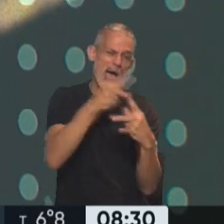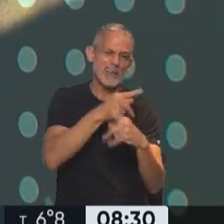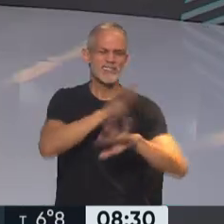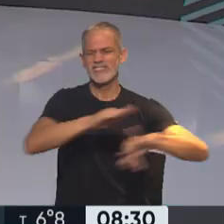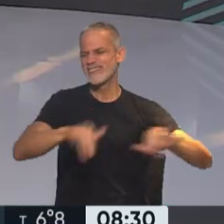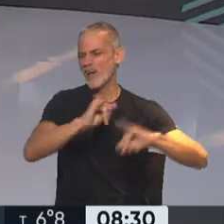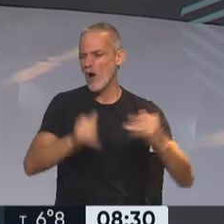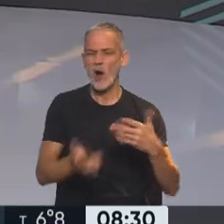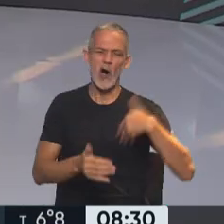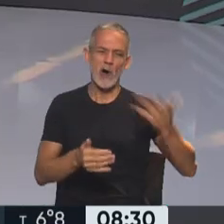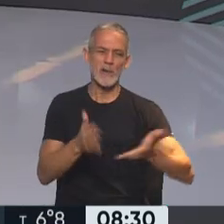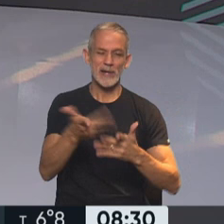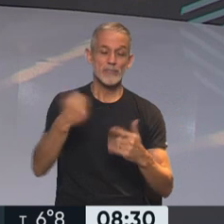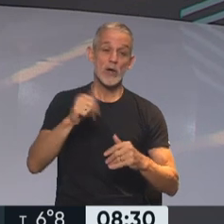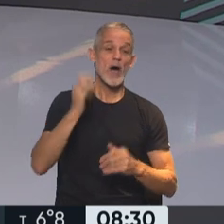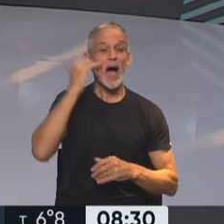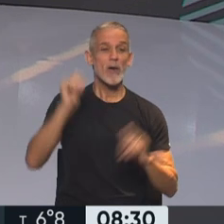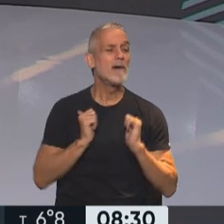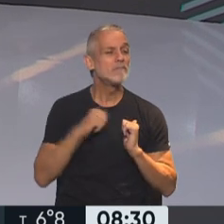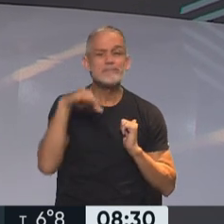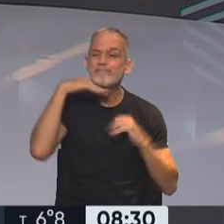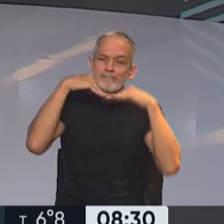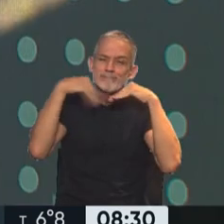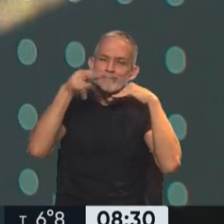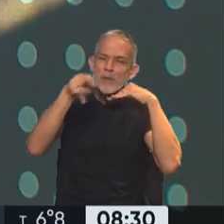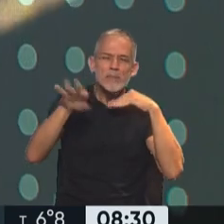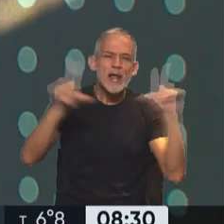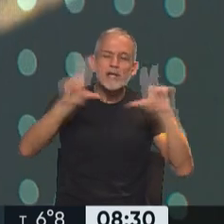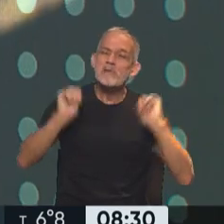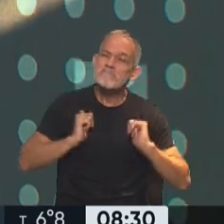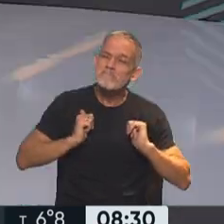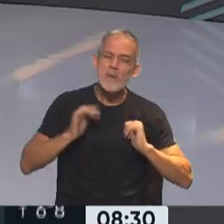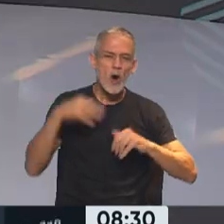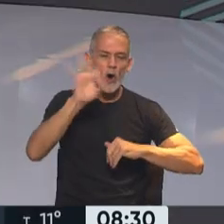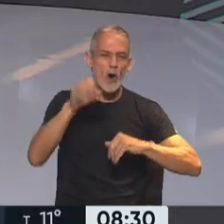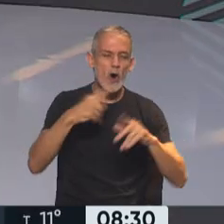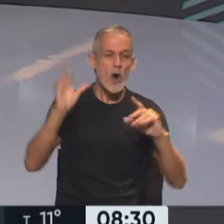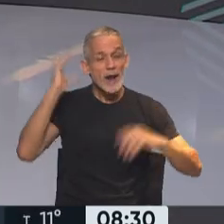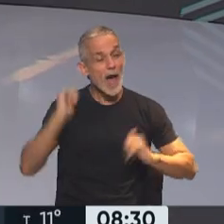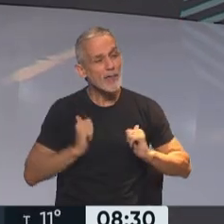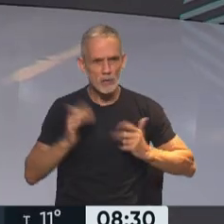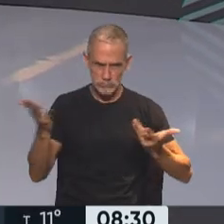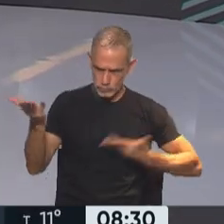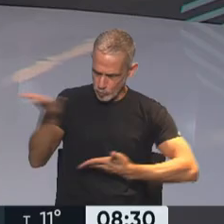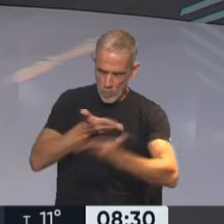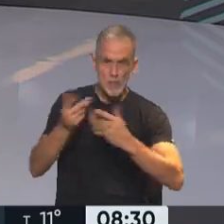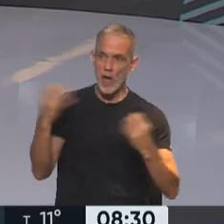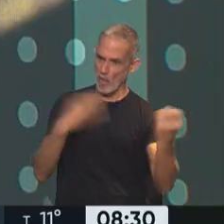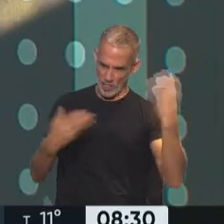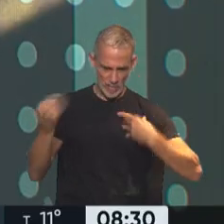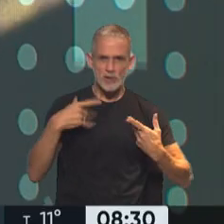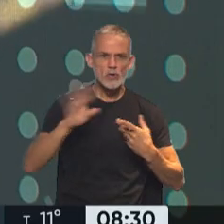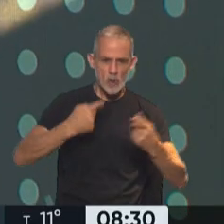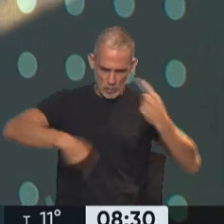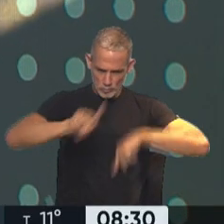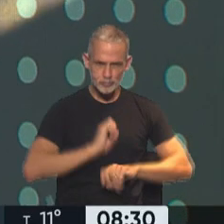a ver, espectadores que no interactúan, que se ponen frente a un televisor, que se ponen al lado de una radio y que reciben, reciben, reciben y